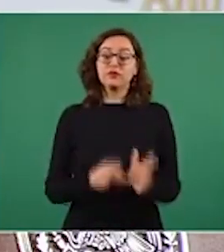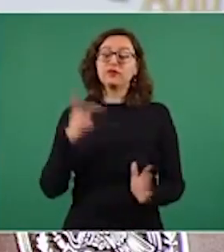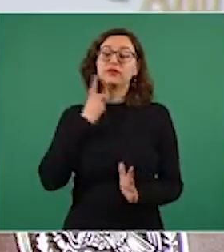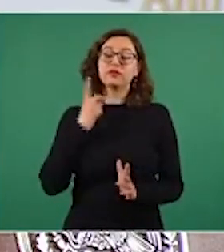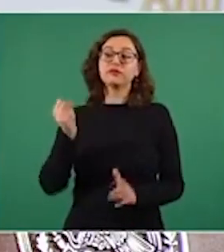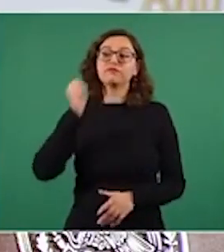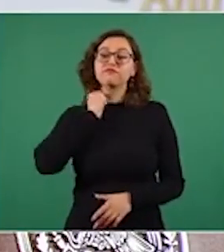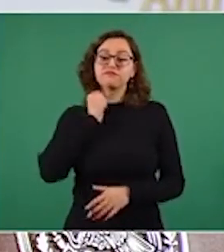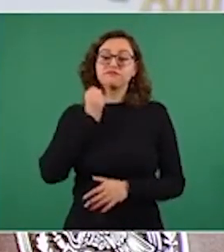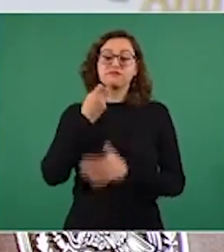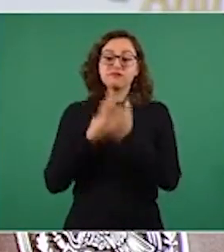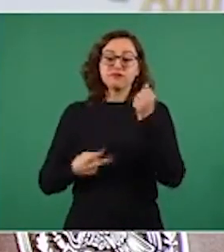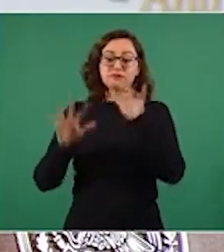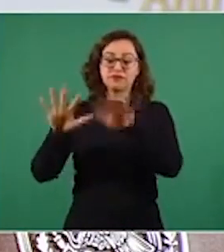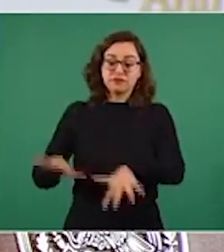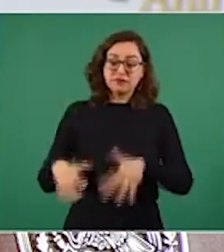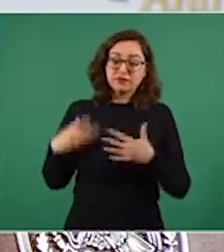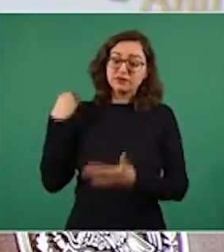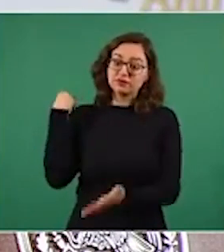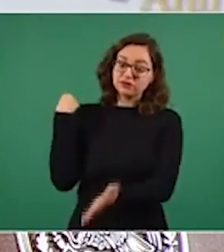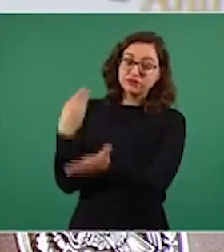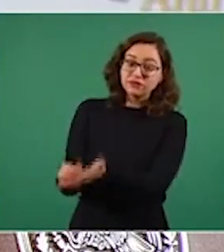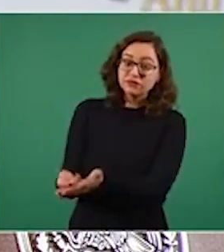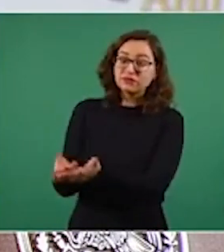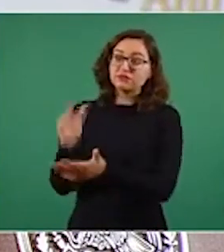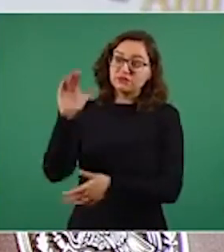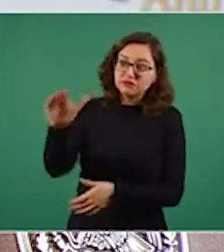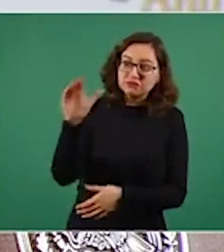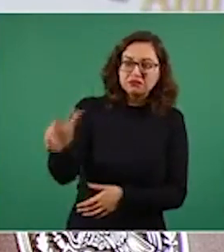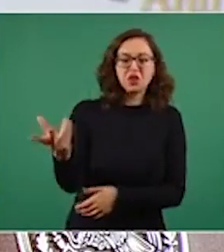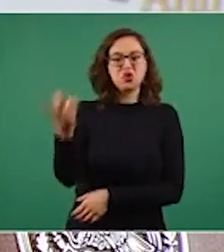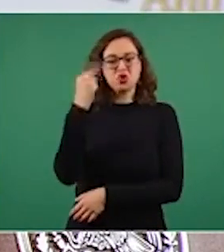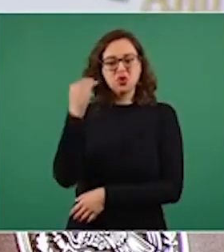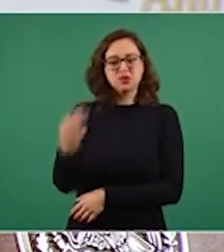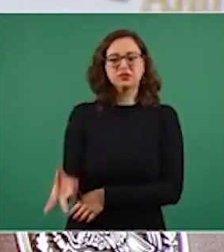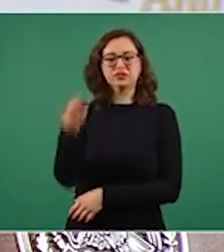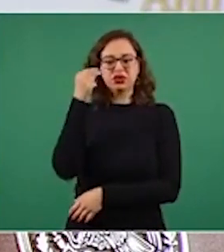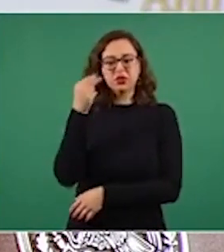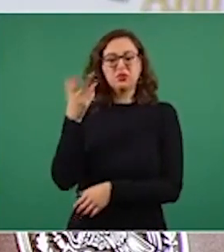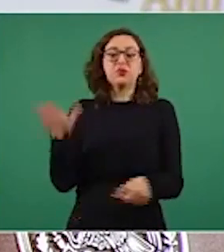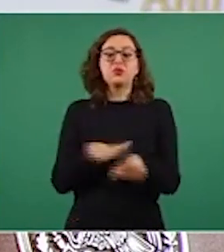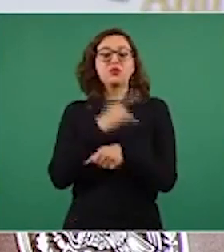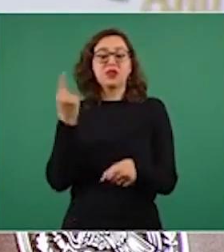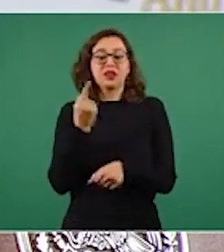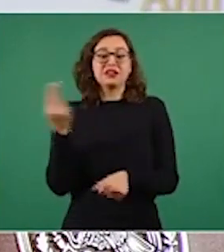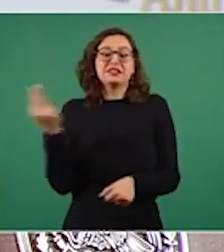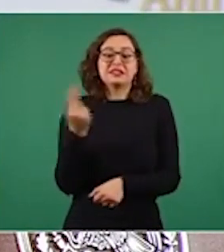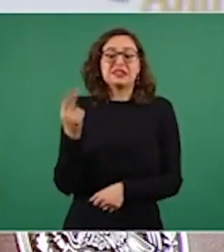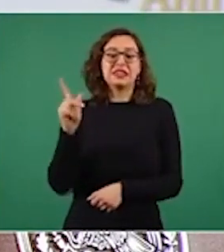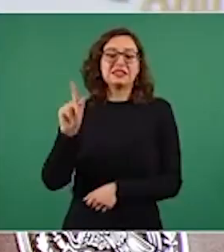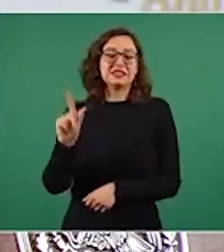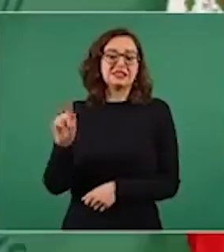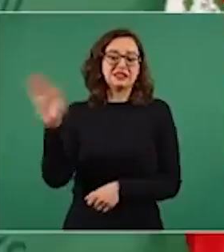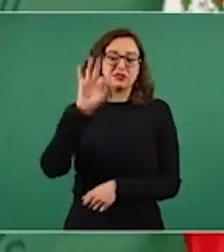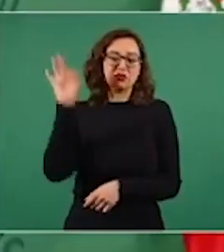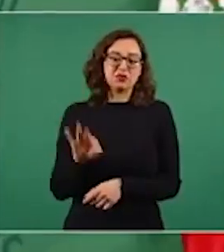porque se requieren dos terceras partes se requiere tener mayoría